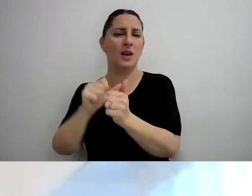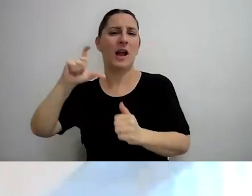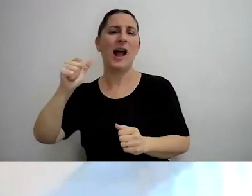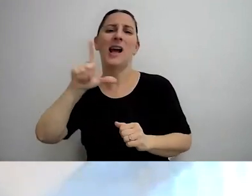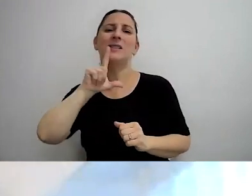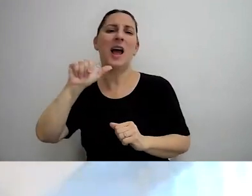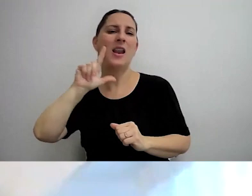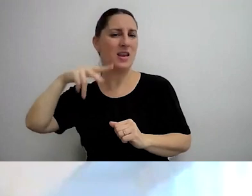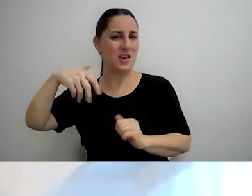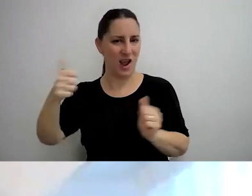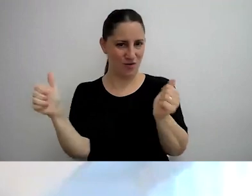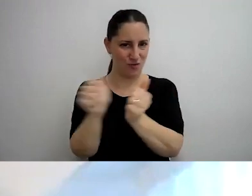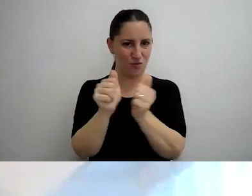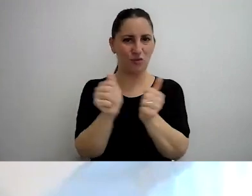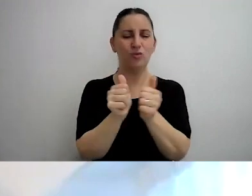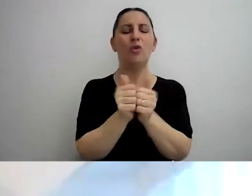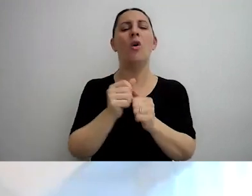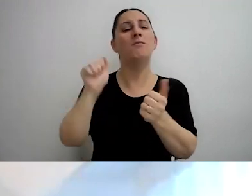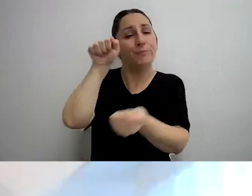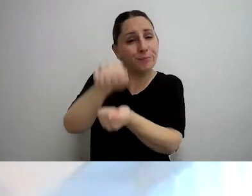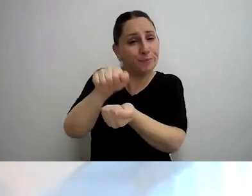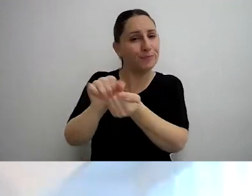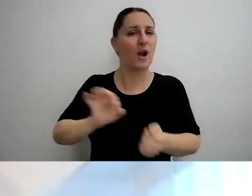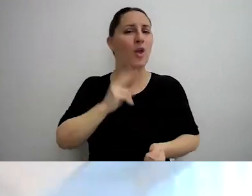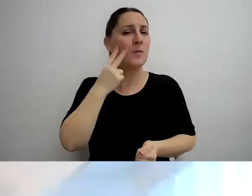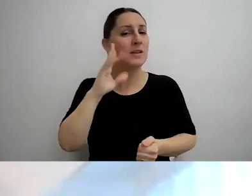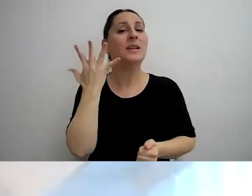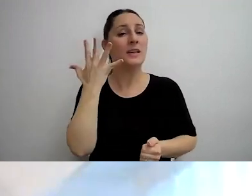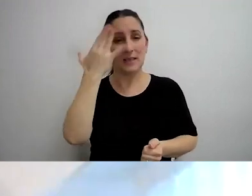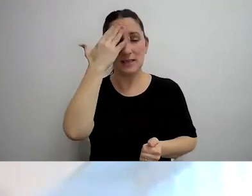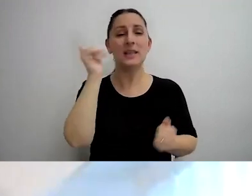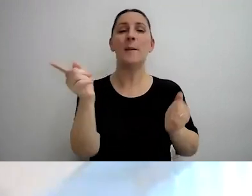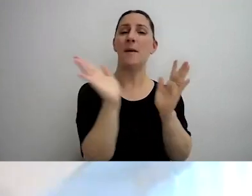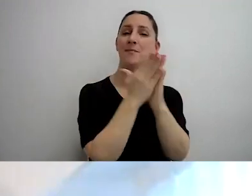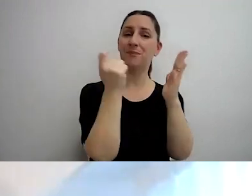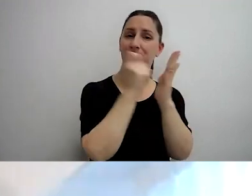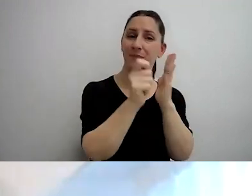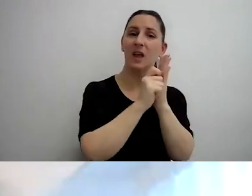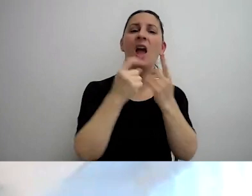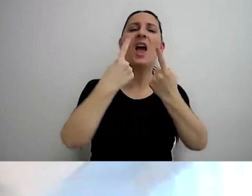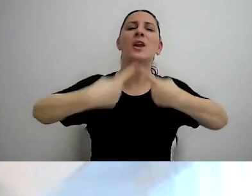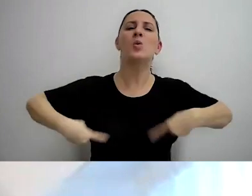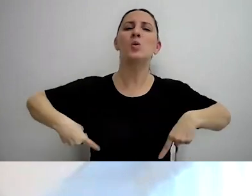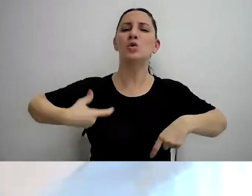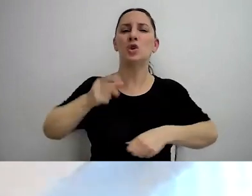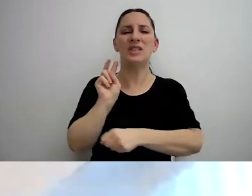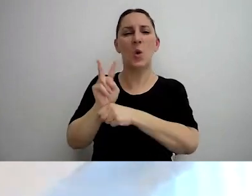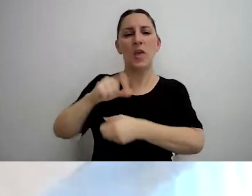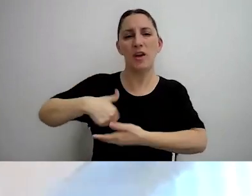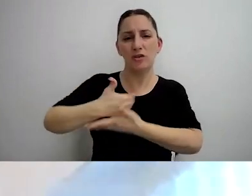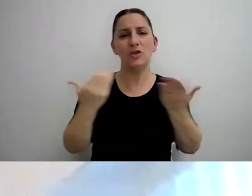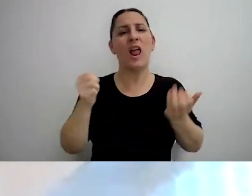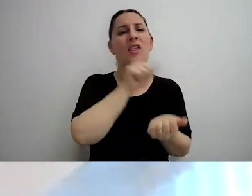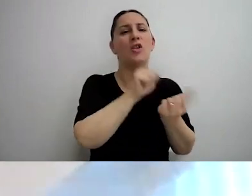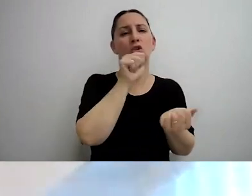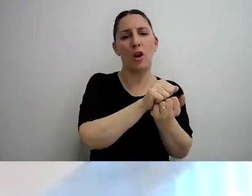Vizcaíno, edición 2015, y coautora de la obra Recursos de la Seguridad Social, Editorial Gullati, de